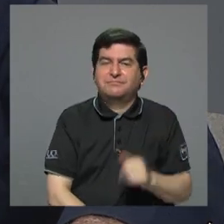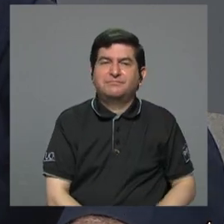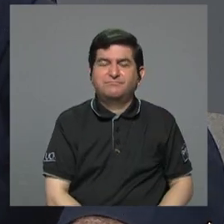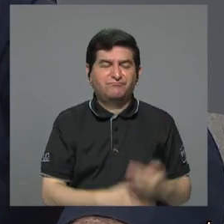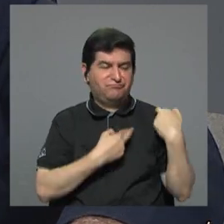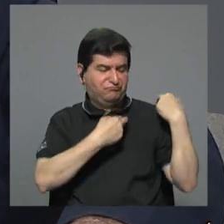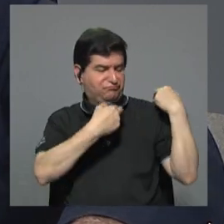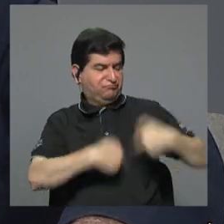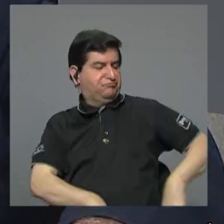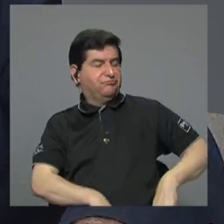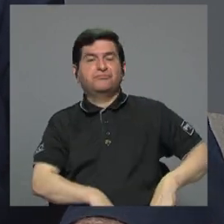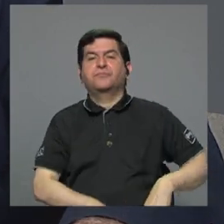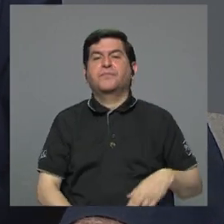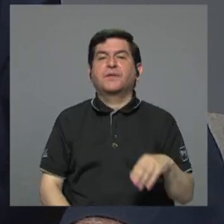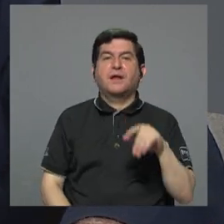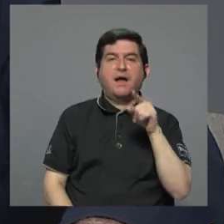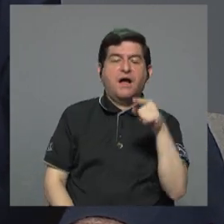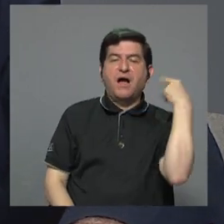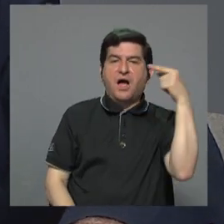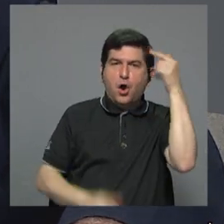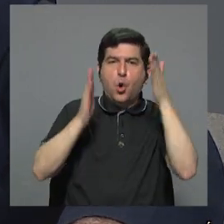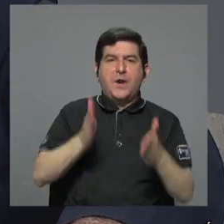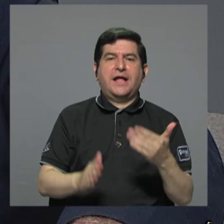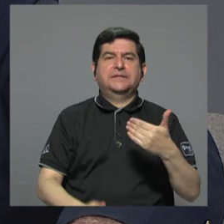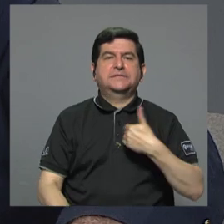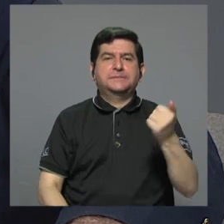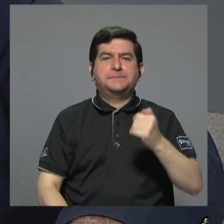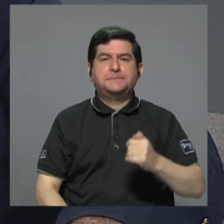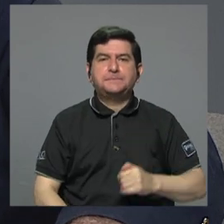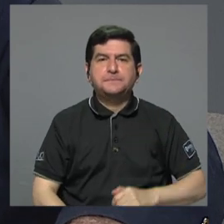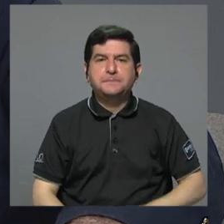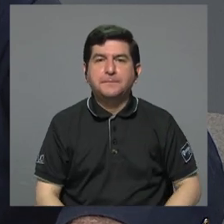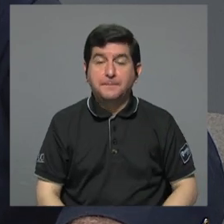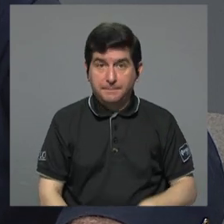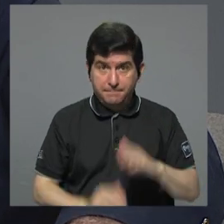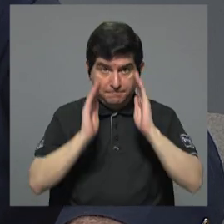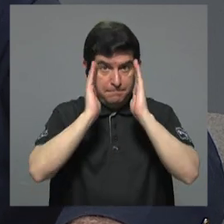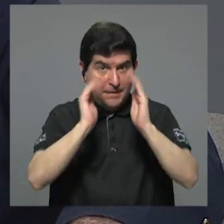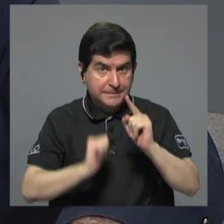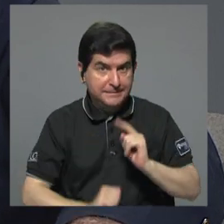irresponsabilidad que ha habido de los gobernantes. Mire,